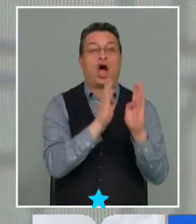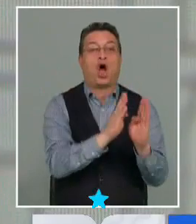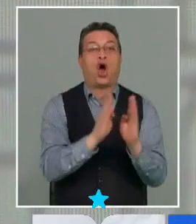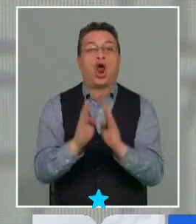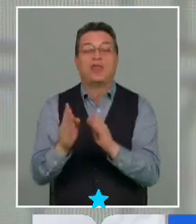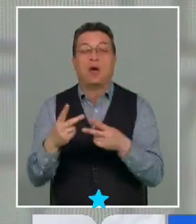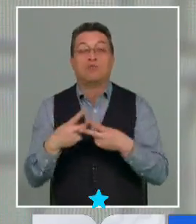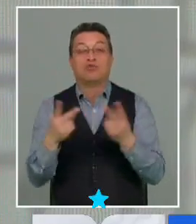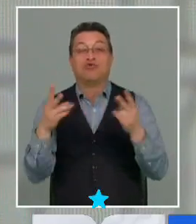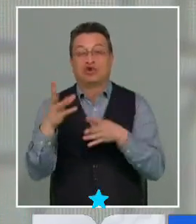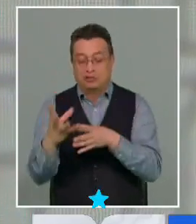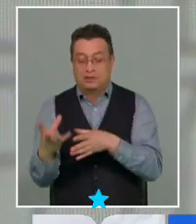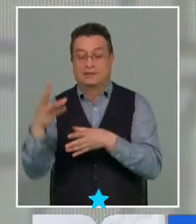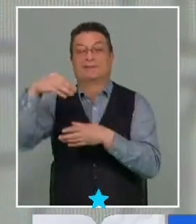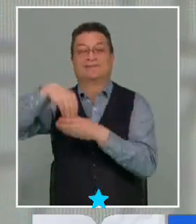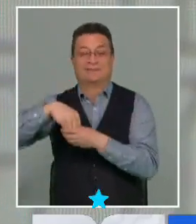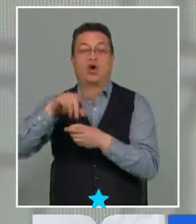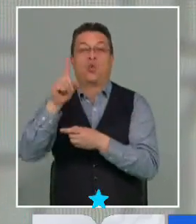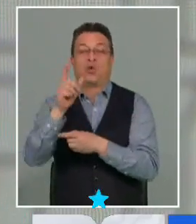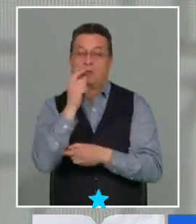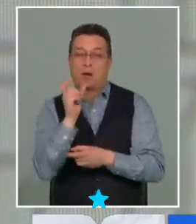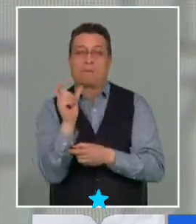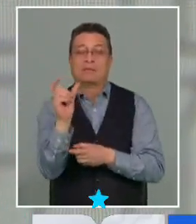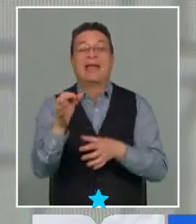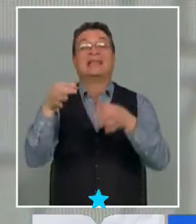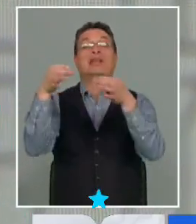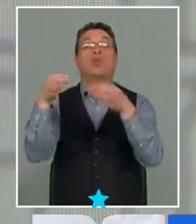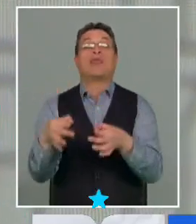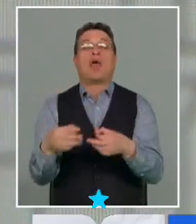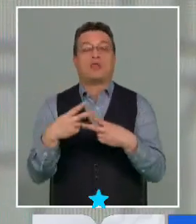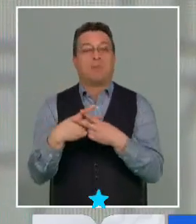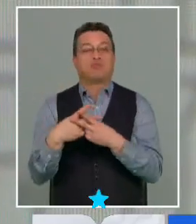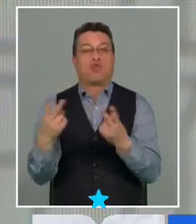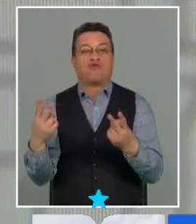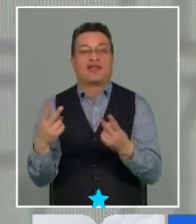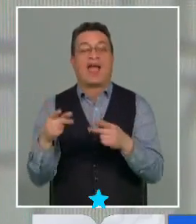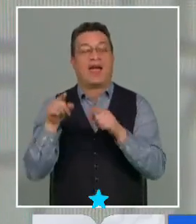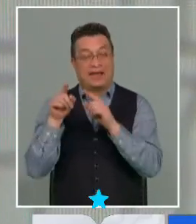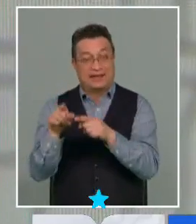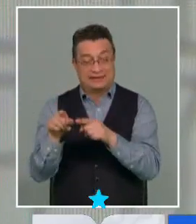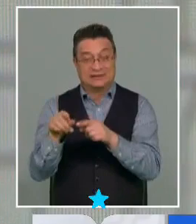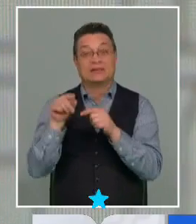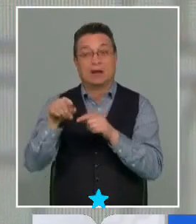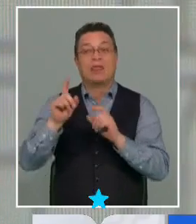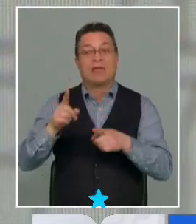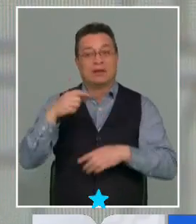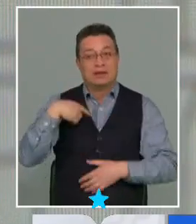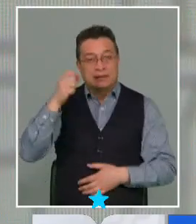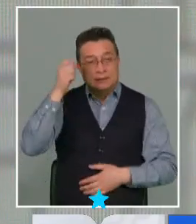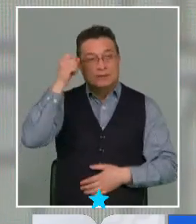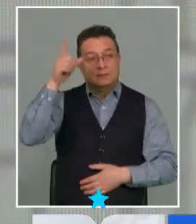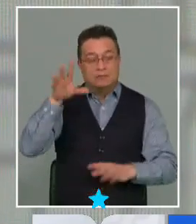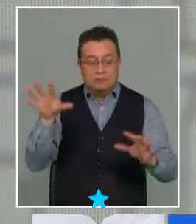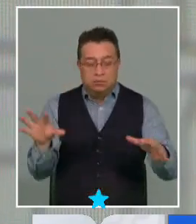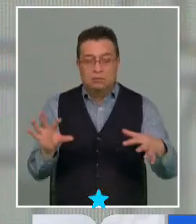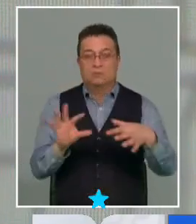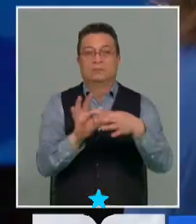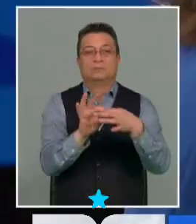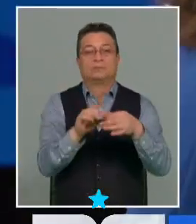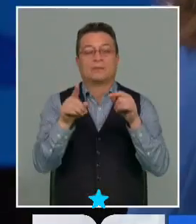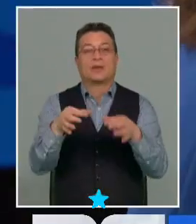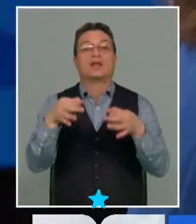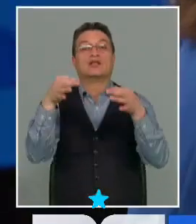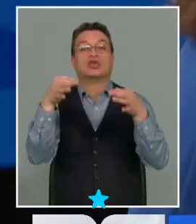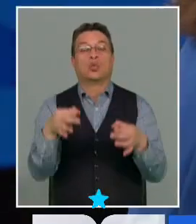subsumido dentro de un solo concepto, que es el de seguridad pública, y que para estos efectos hay que entenderlo asociado a la